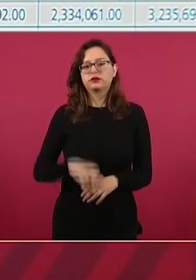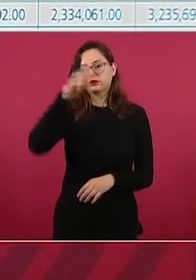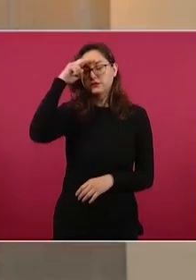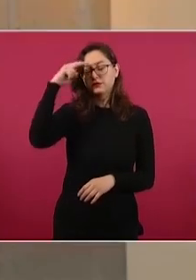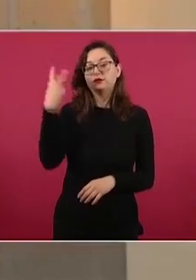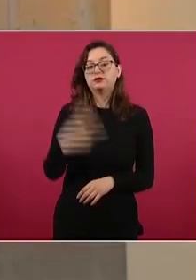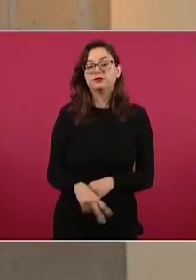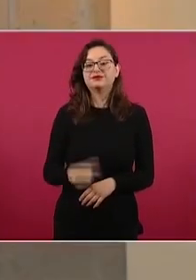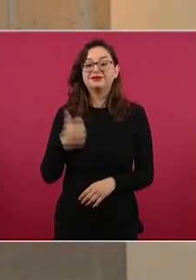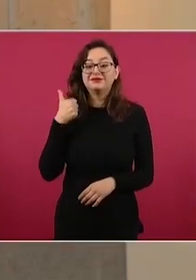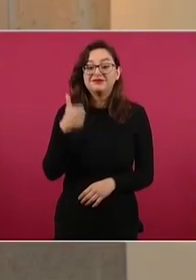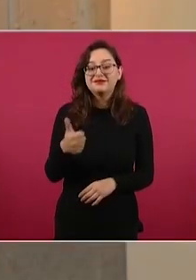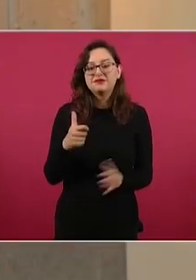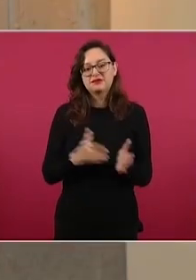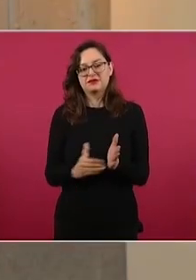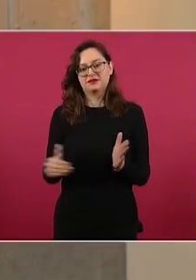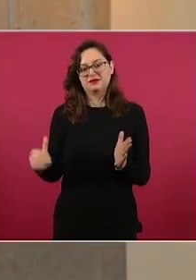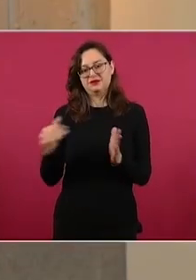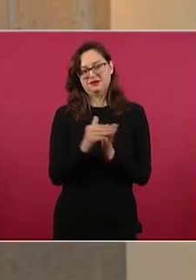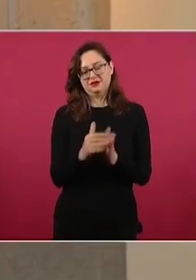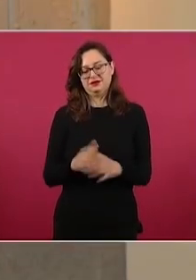6 millones